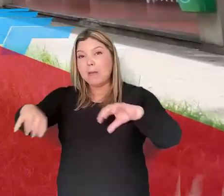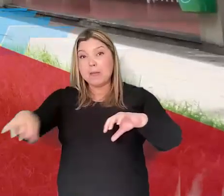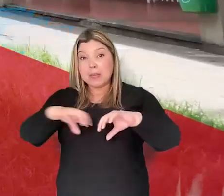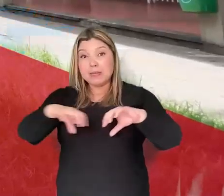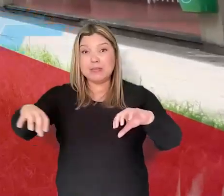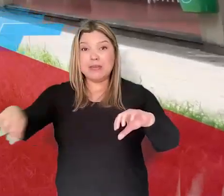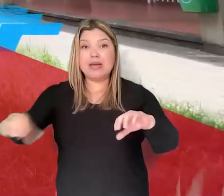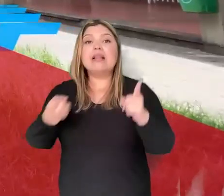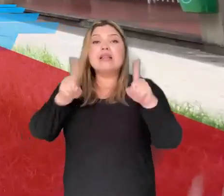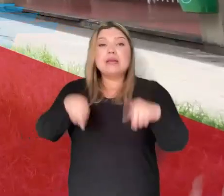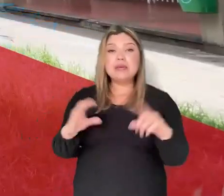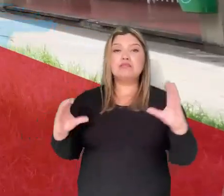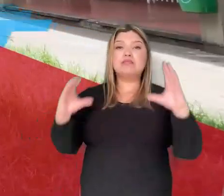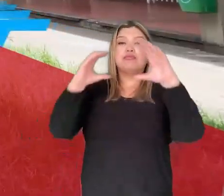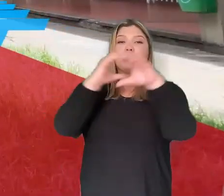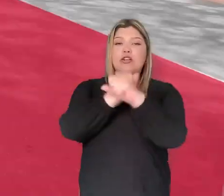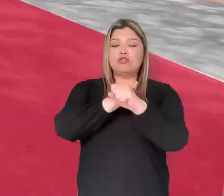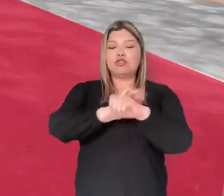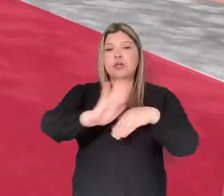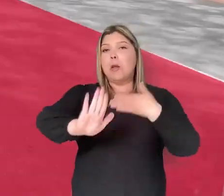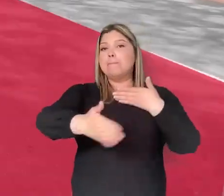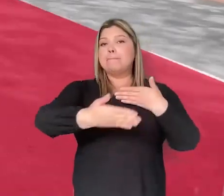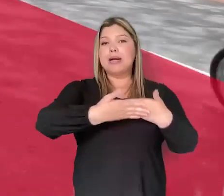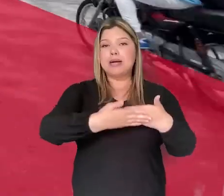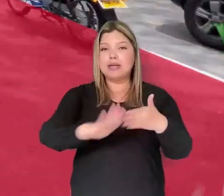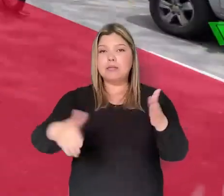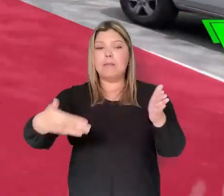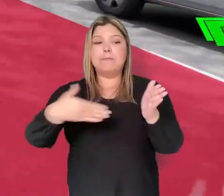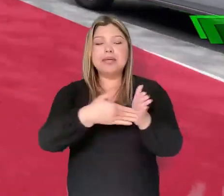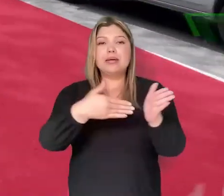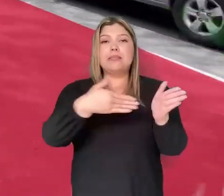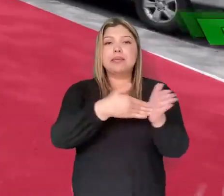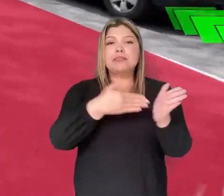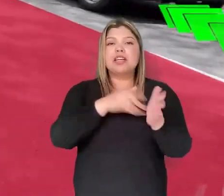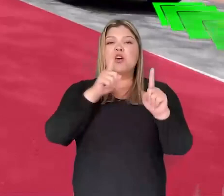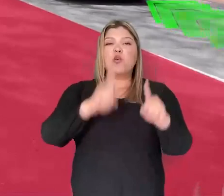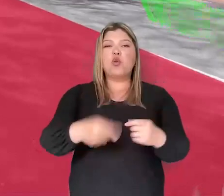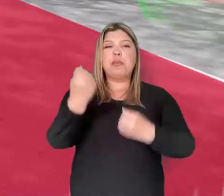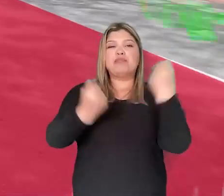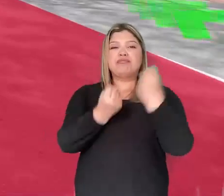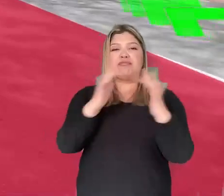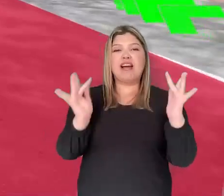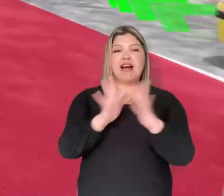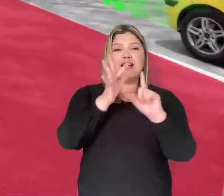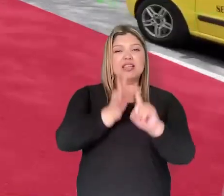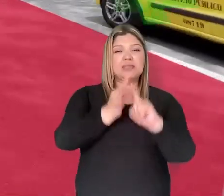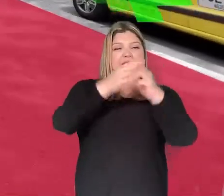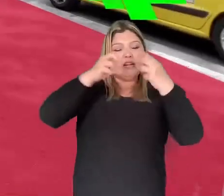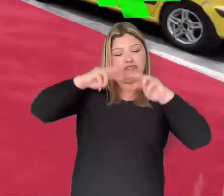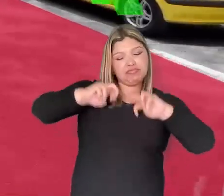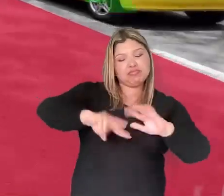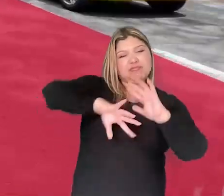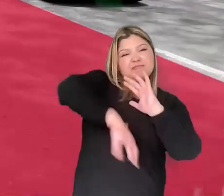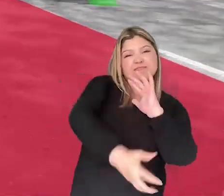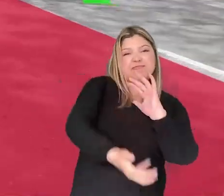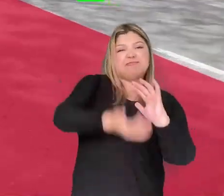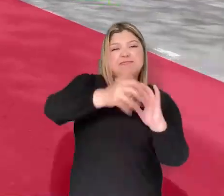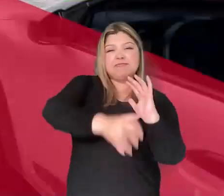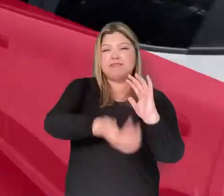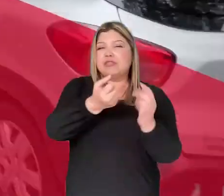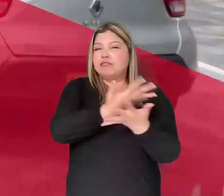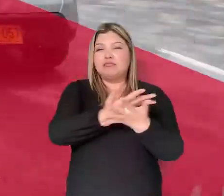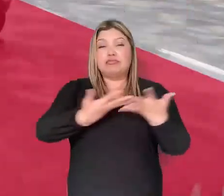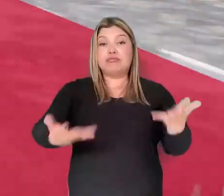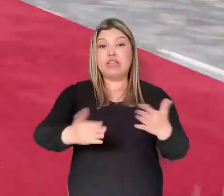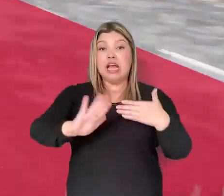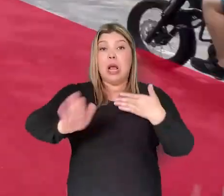verdes y en la noche se tendrán cierres parciales en la vía para el uso de maquinaria especializada. Ten en cuenta que los cierres